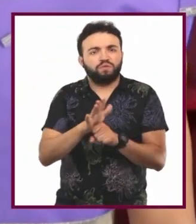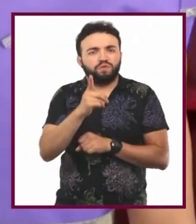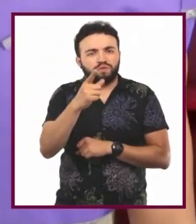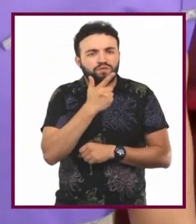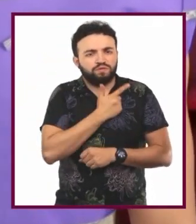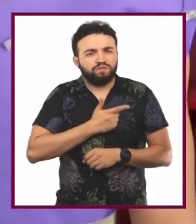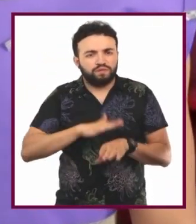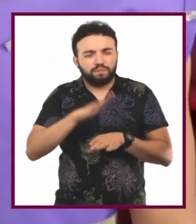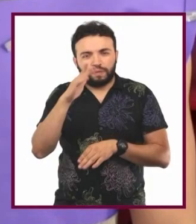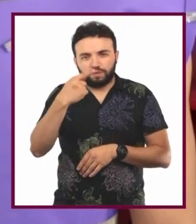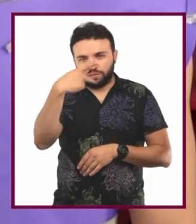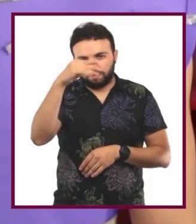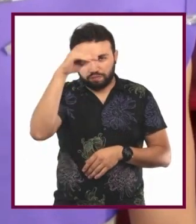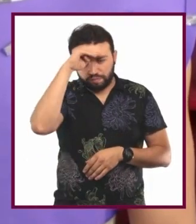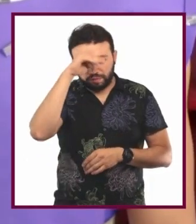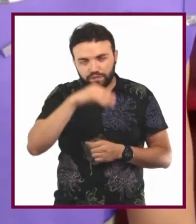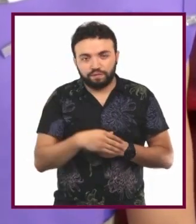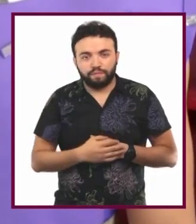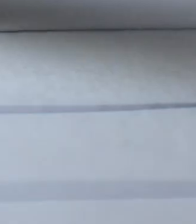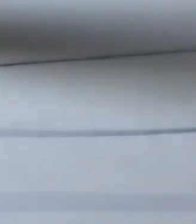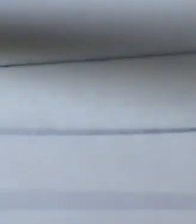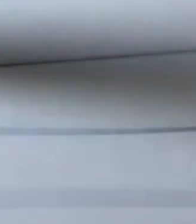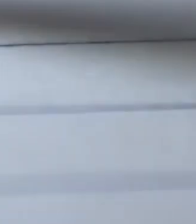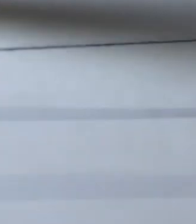¿Qué es lo demás que te gusta de tu pensamiento?